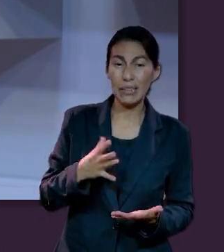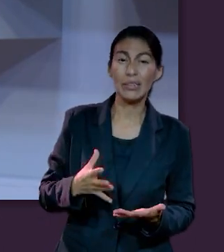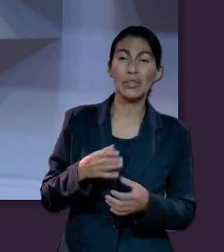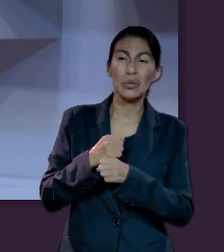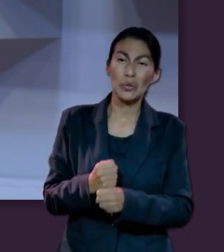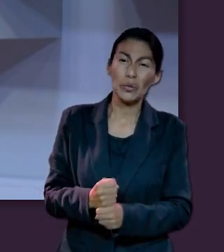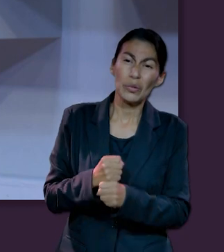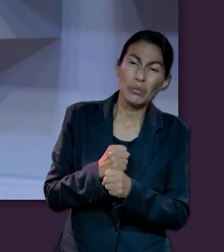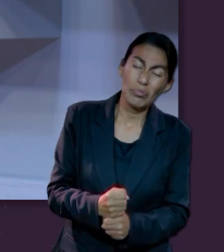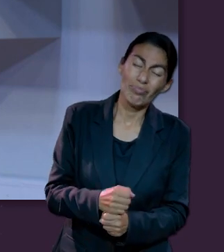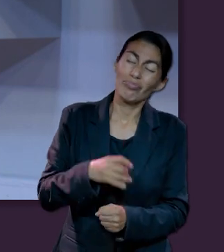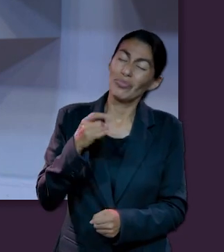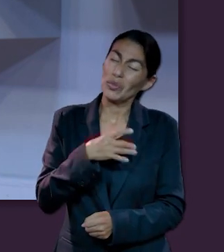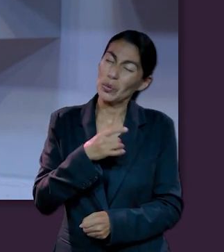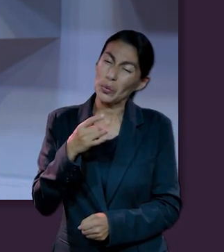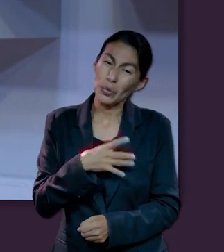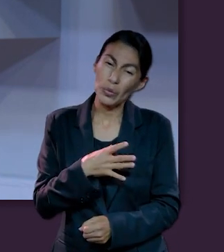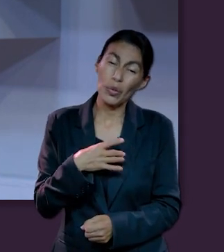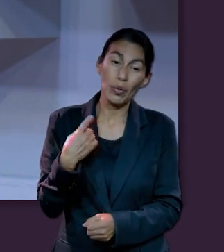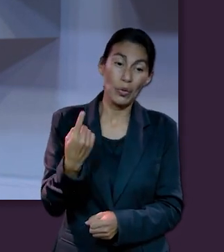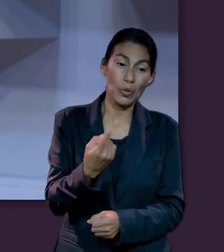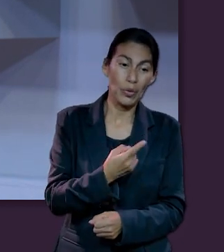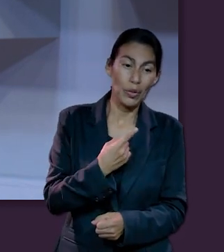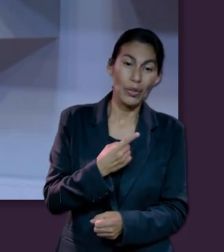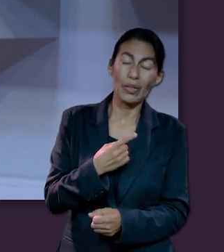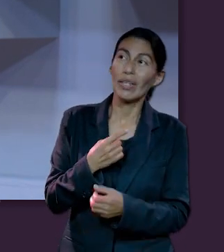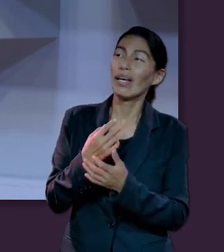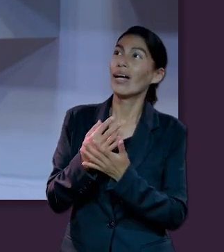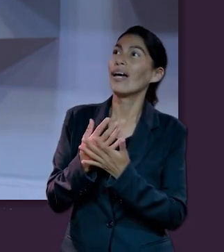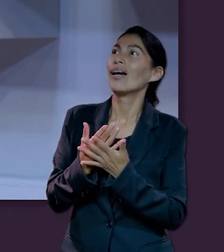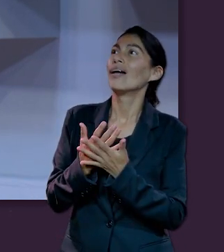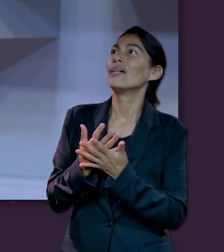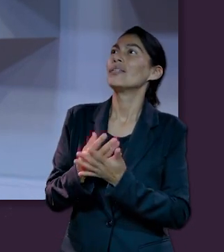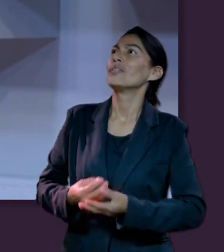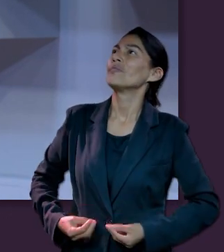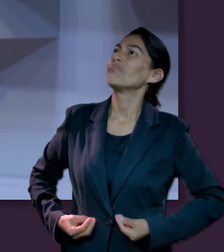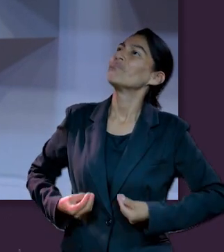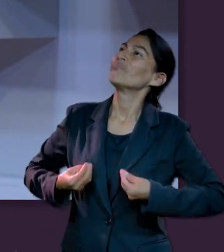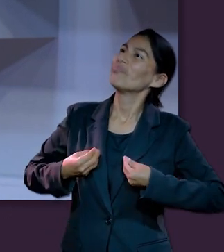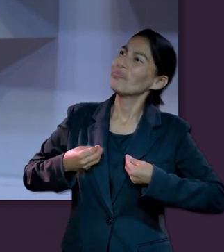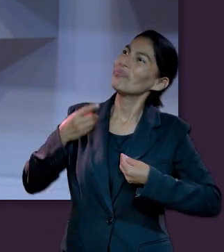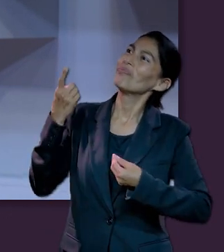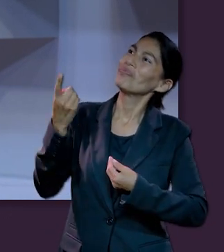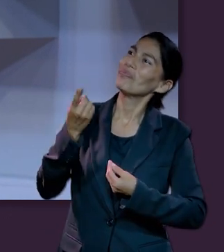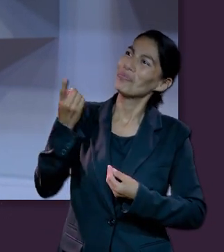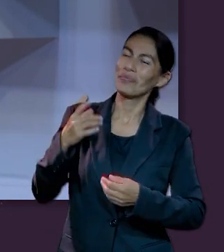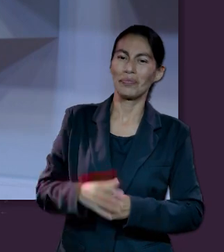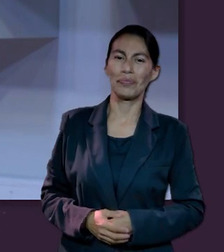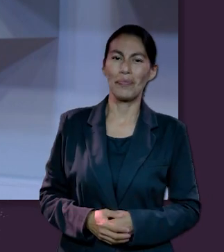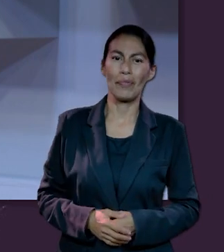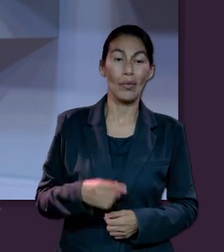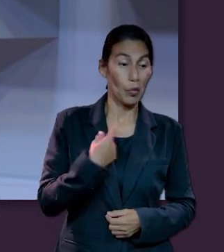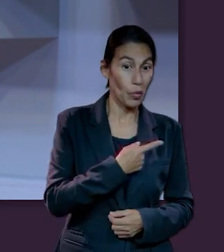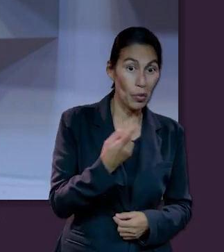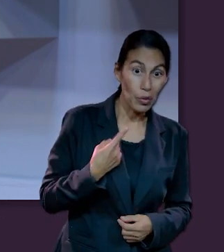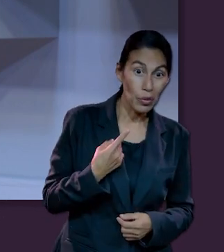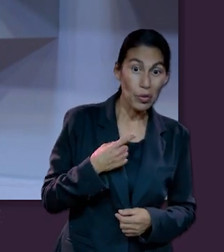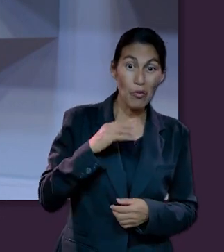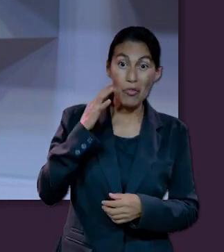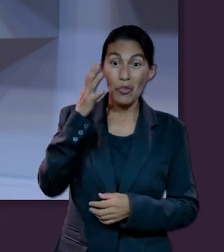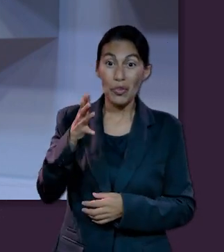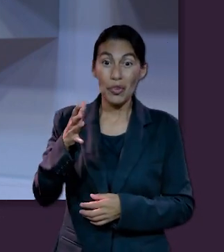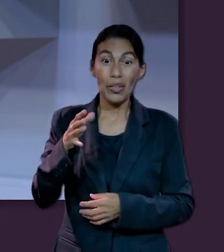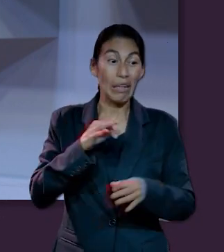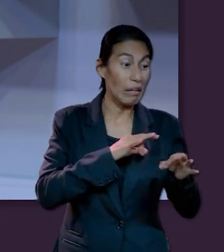vida, del dolor, del sufrimiento, podemos tener esa esperanza de que vamos a descansar. Vamos a descansar del